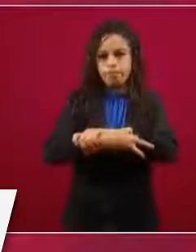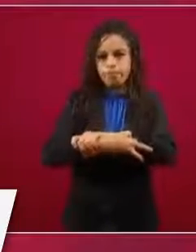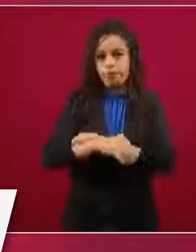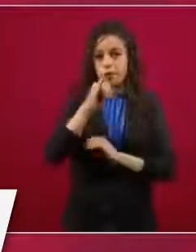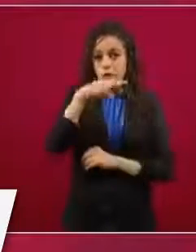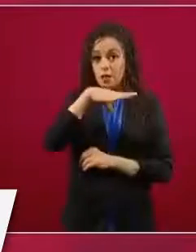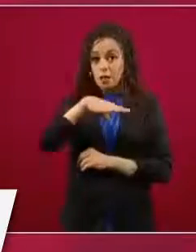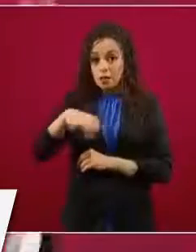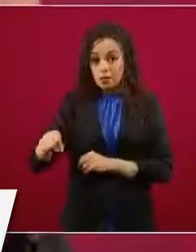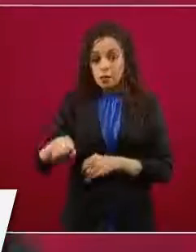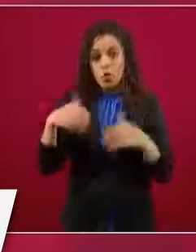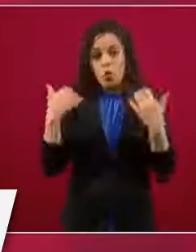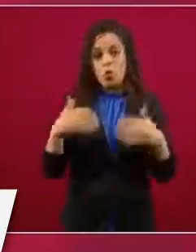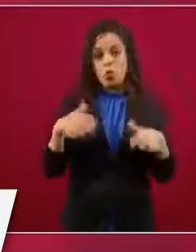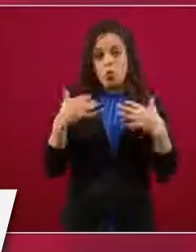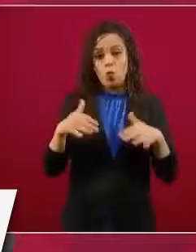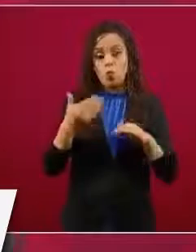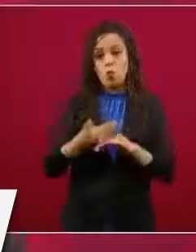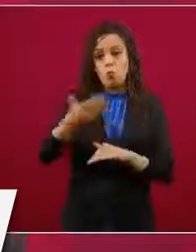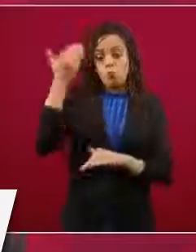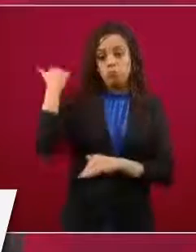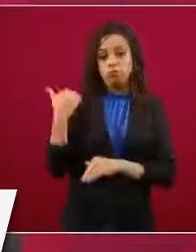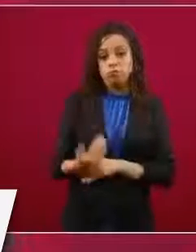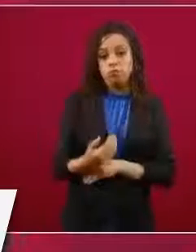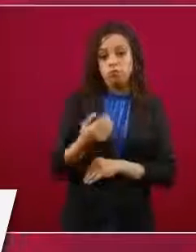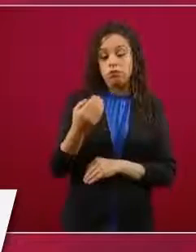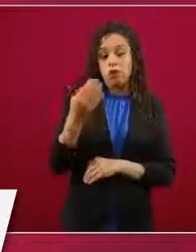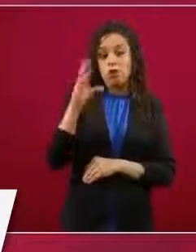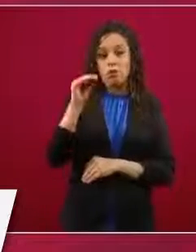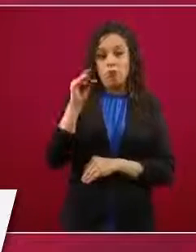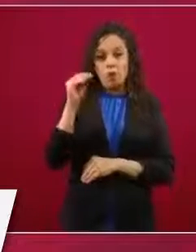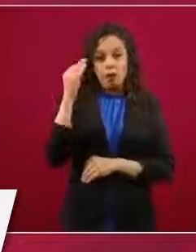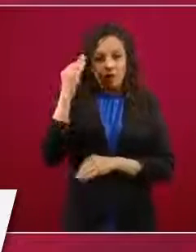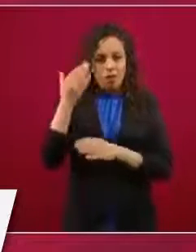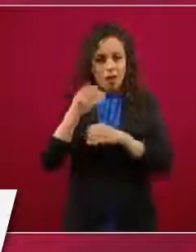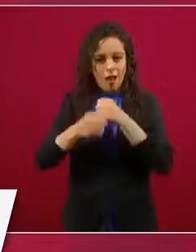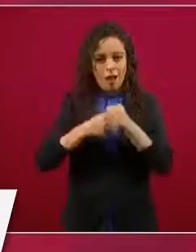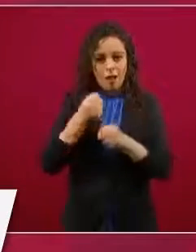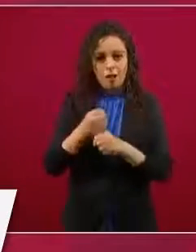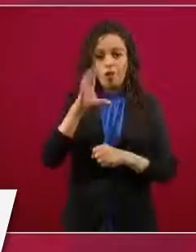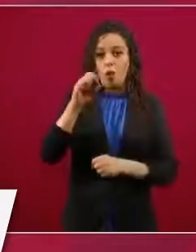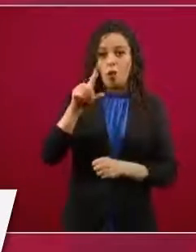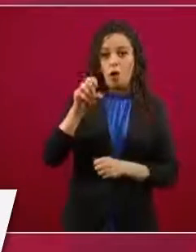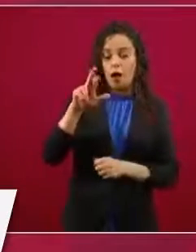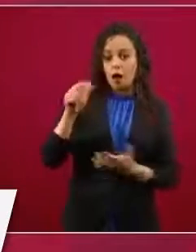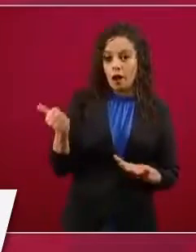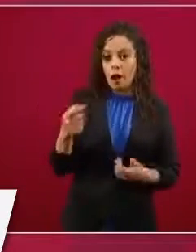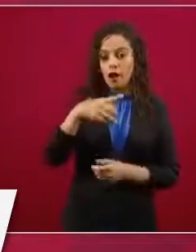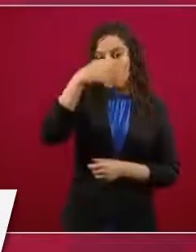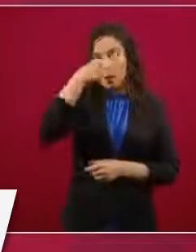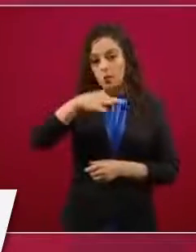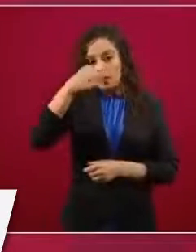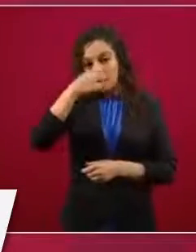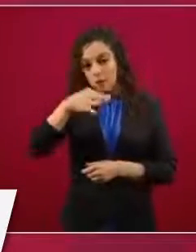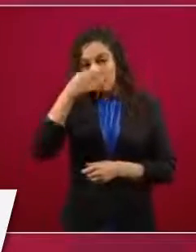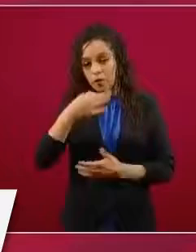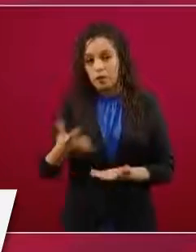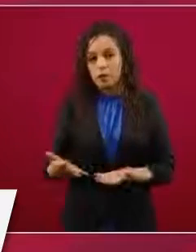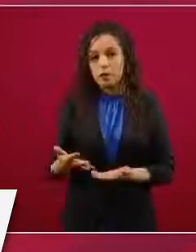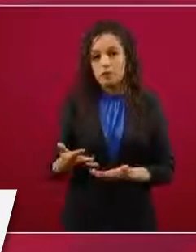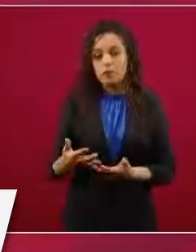otras epidemias, el cólera en los 90, el H1N1, ha sorteado desastres naturales,